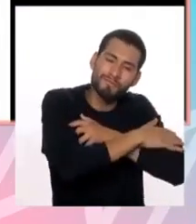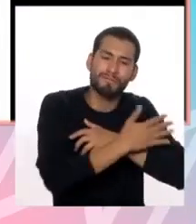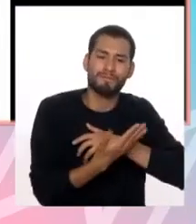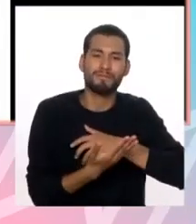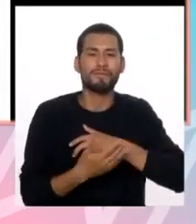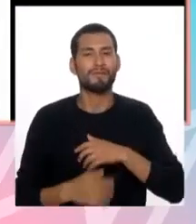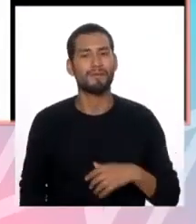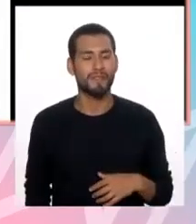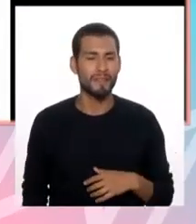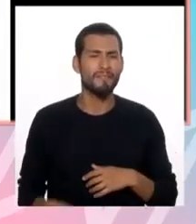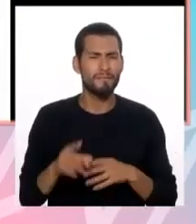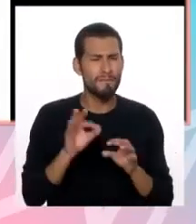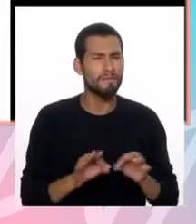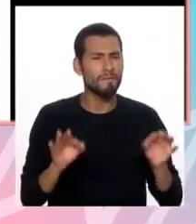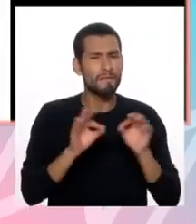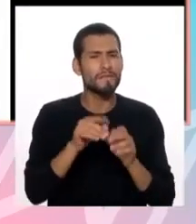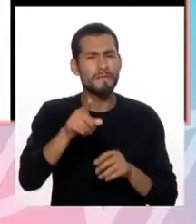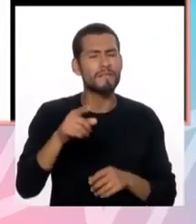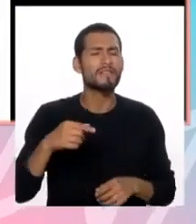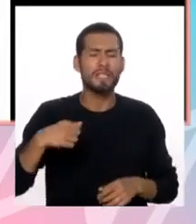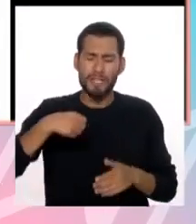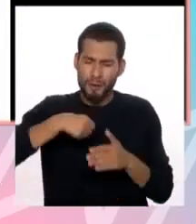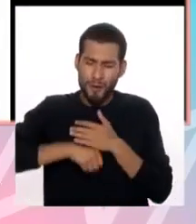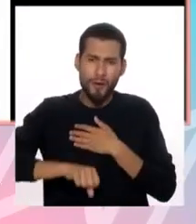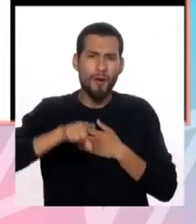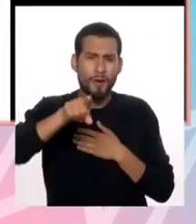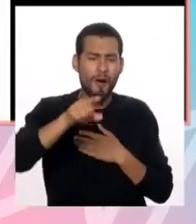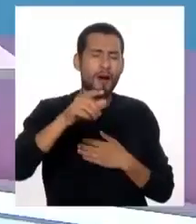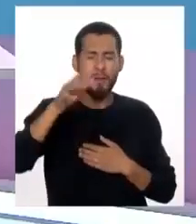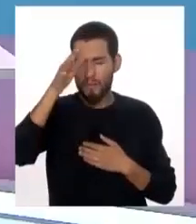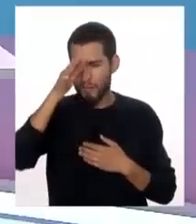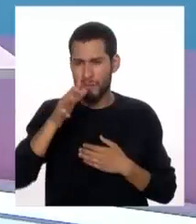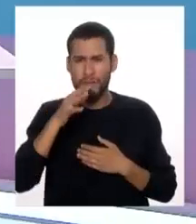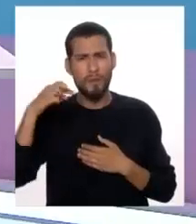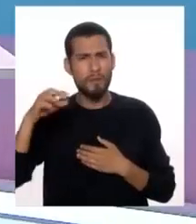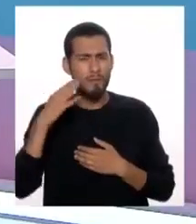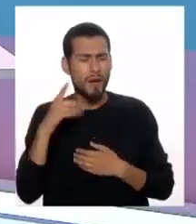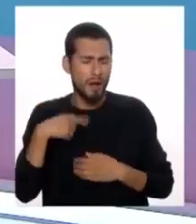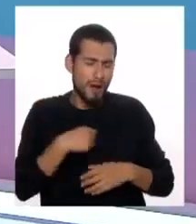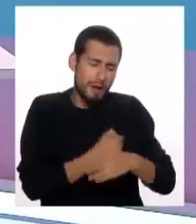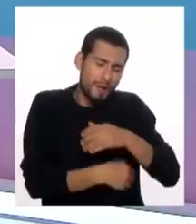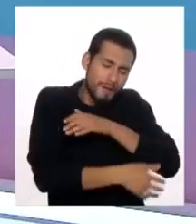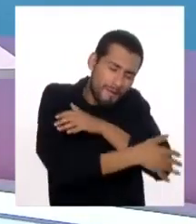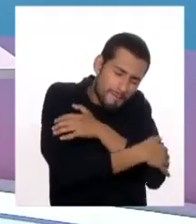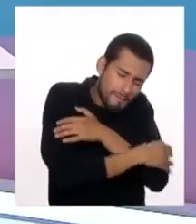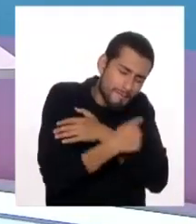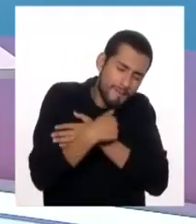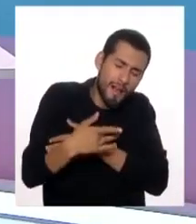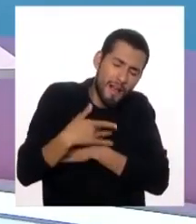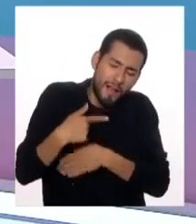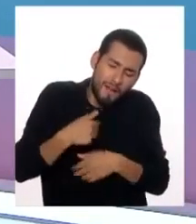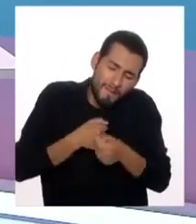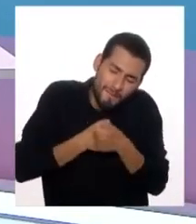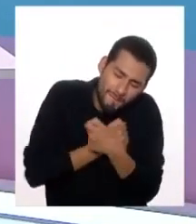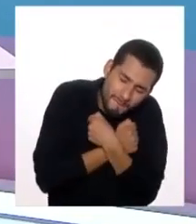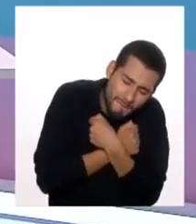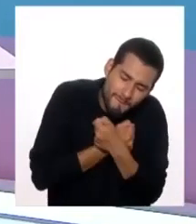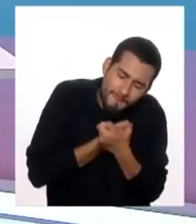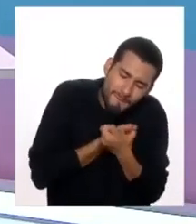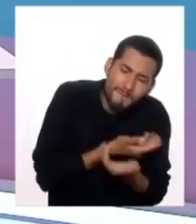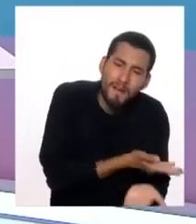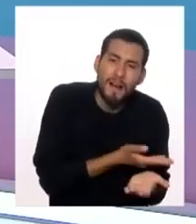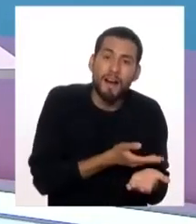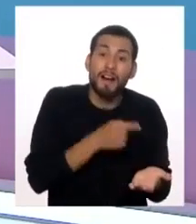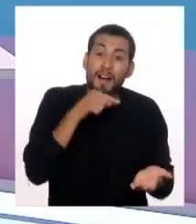Alberto Roxana, toquemos a nuestros hijos para que además sientan nuestra presencia, y de paso te vas dando